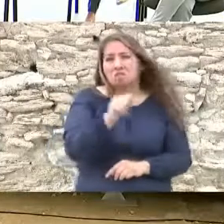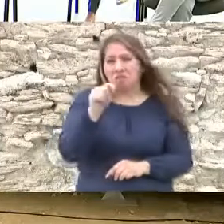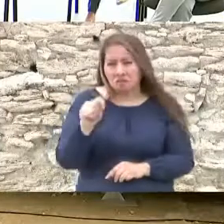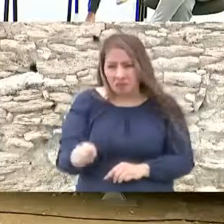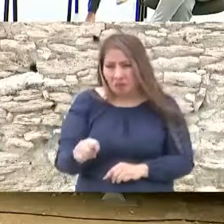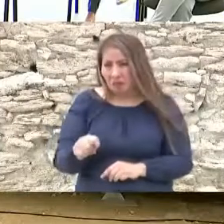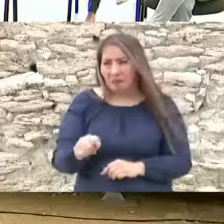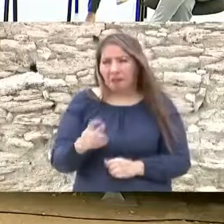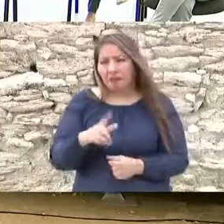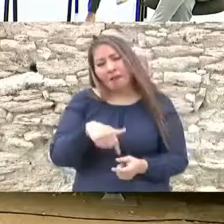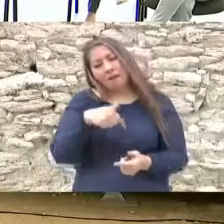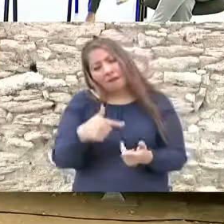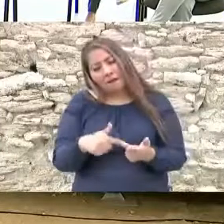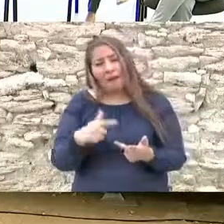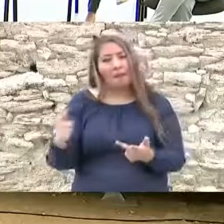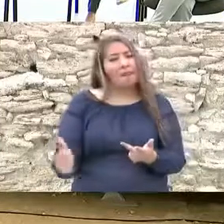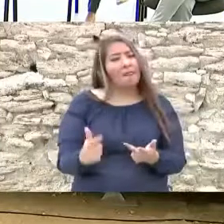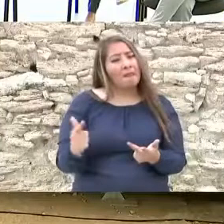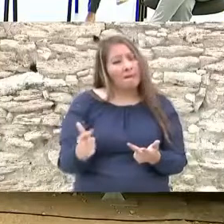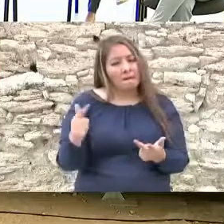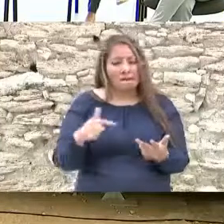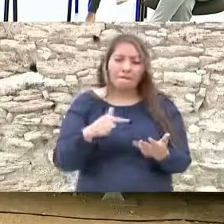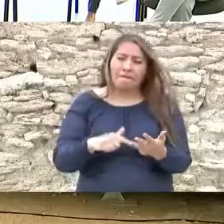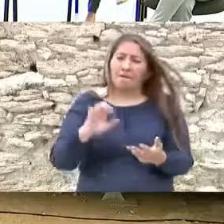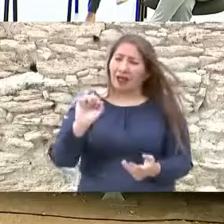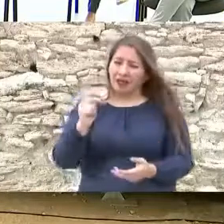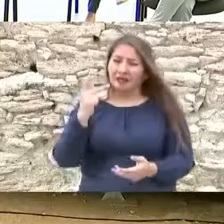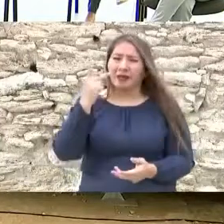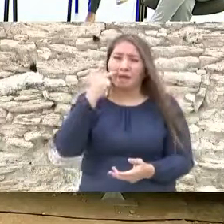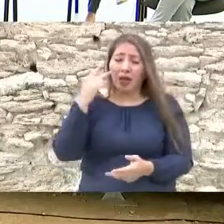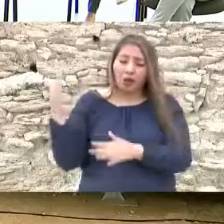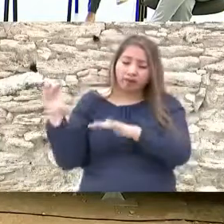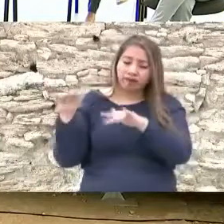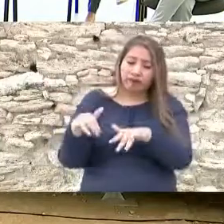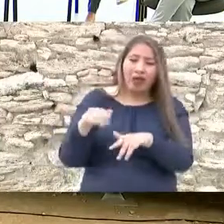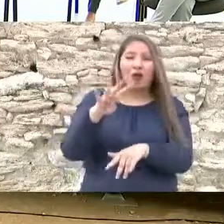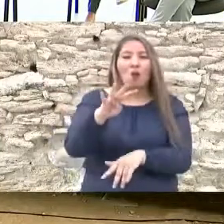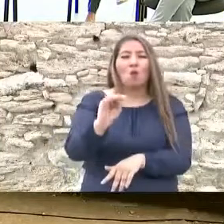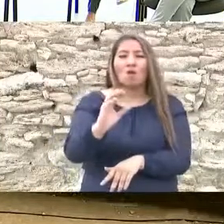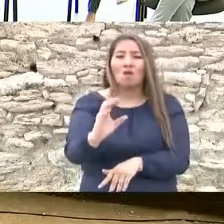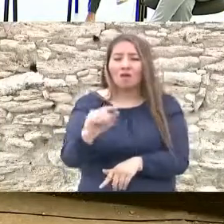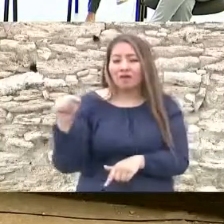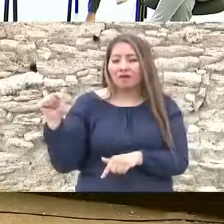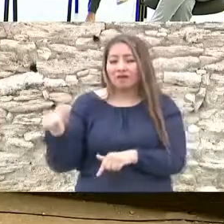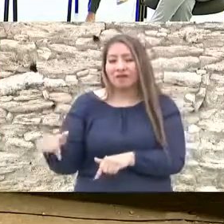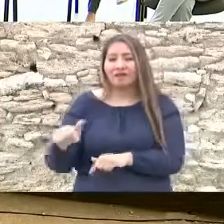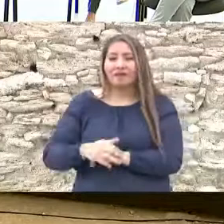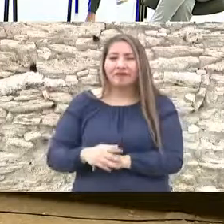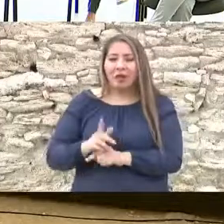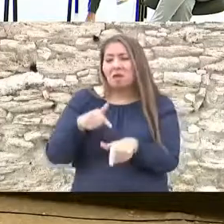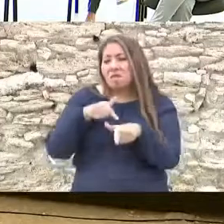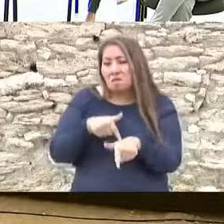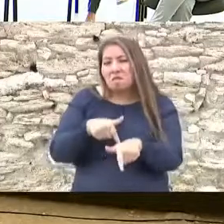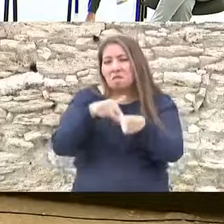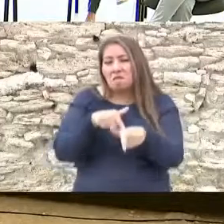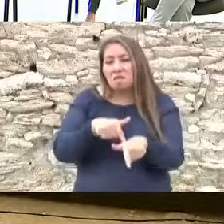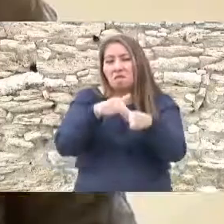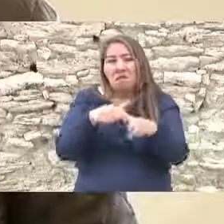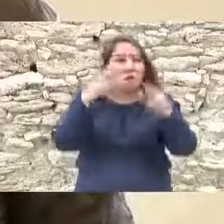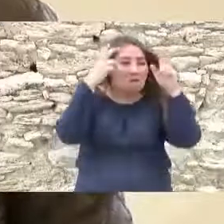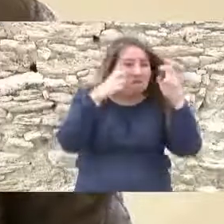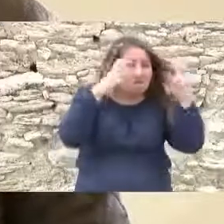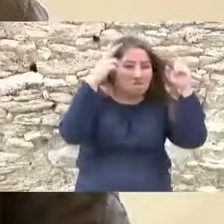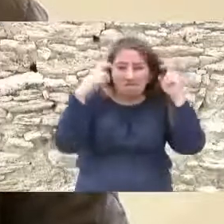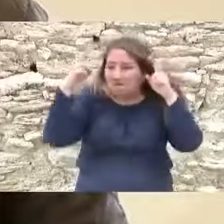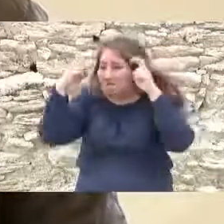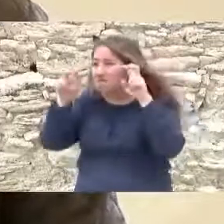en Gómez Palacio en San Pedro y ahora aquí en Cuatro Ciénegas y vamos a seguir visitando